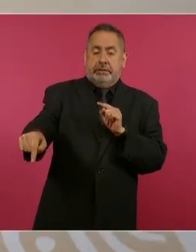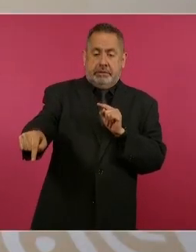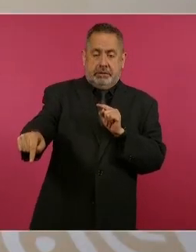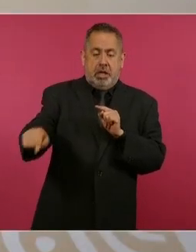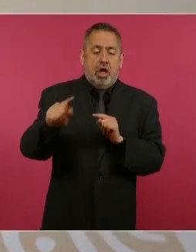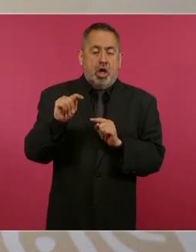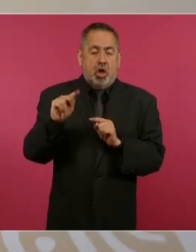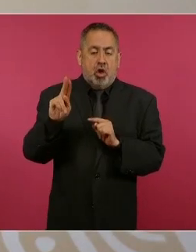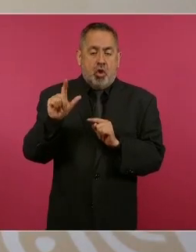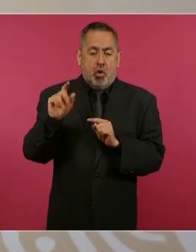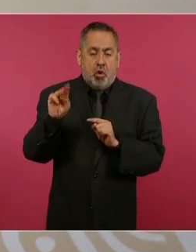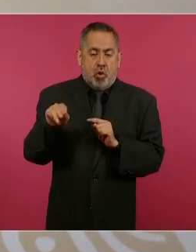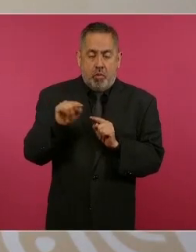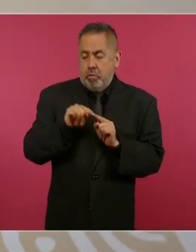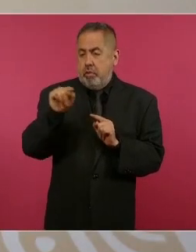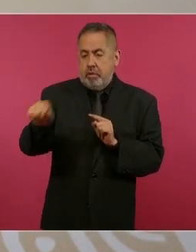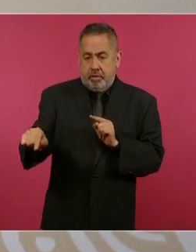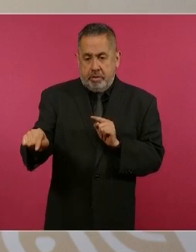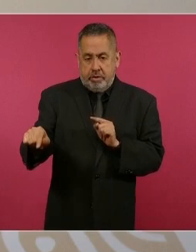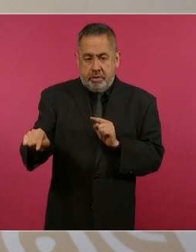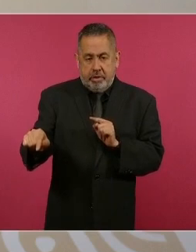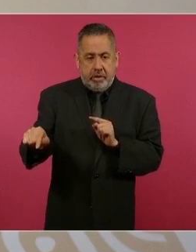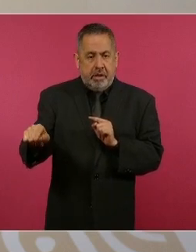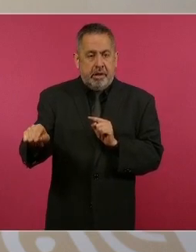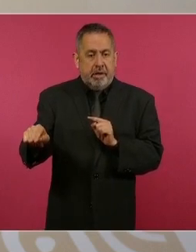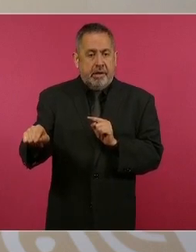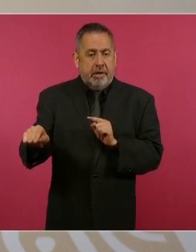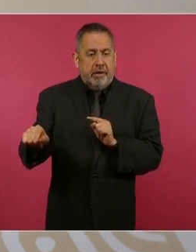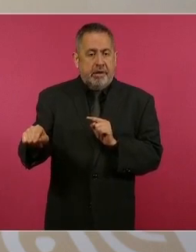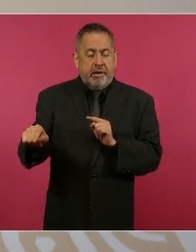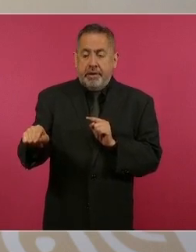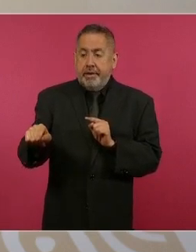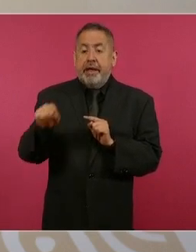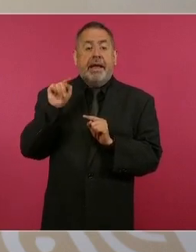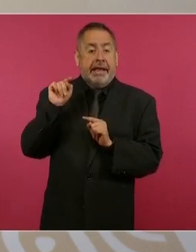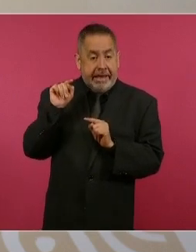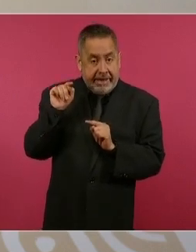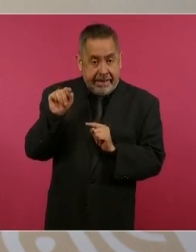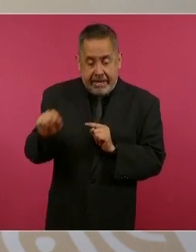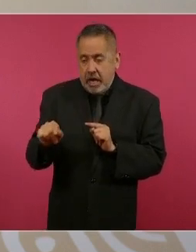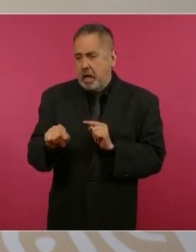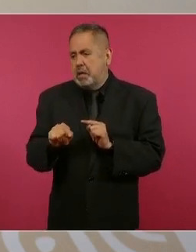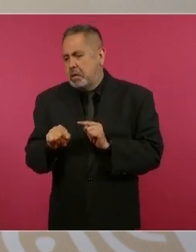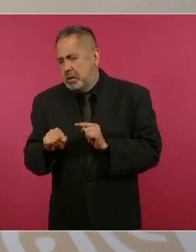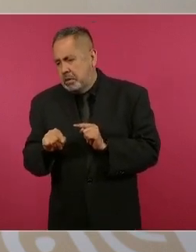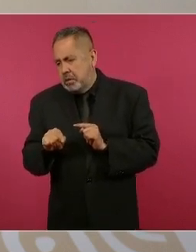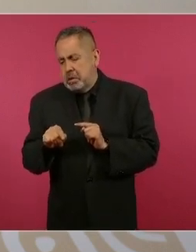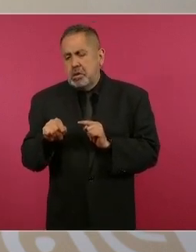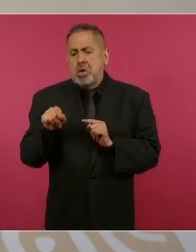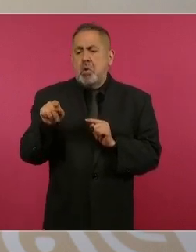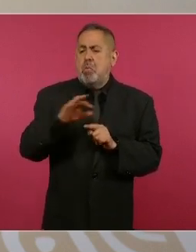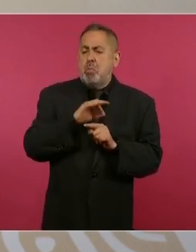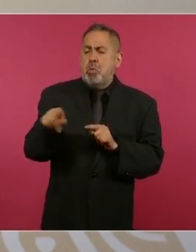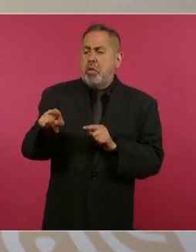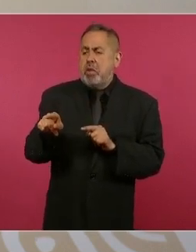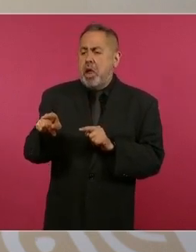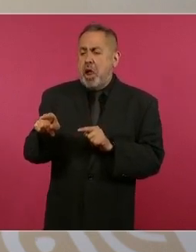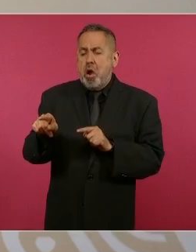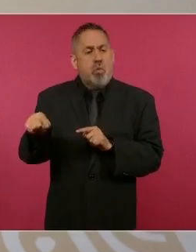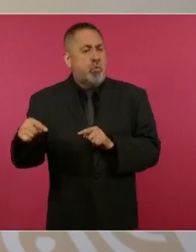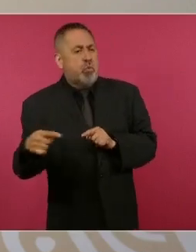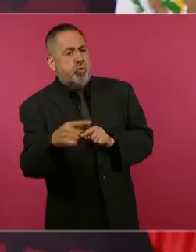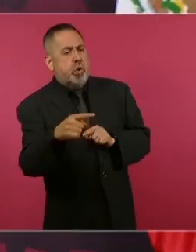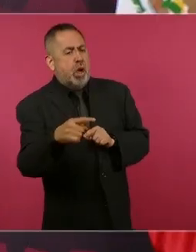en Tulum, pero ahí se pueda ir a otra zona